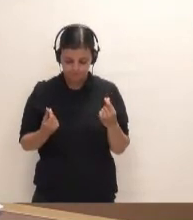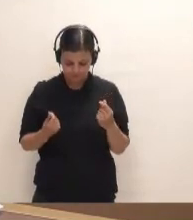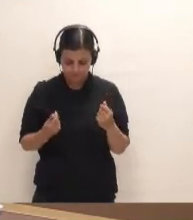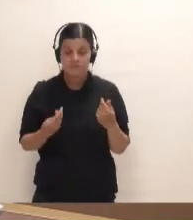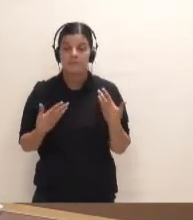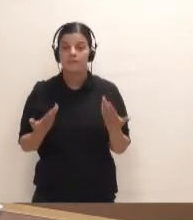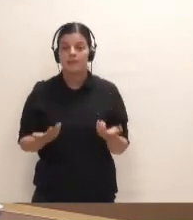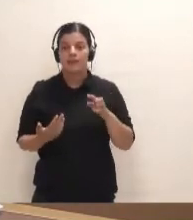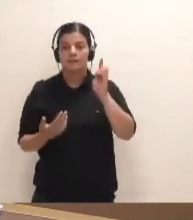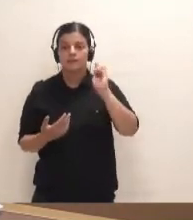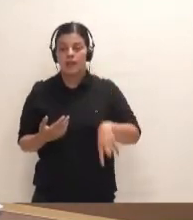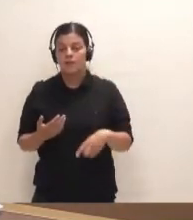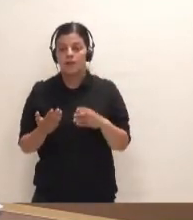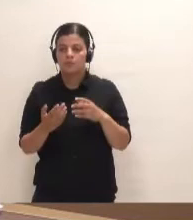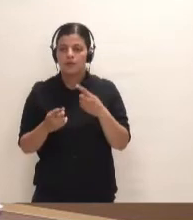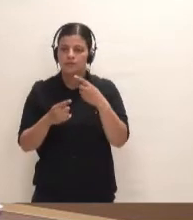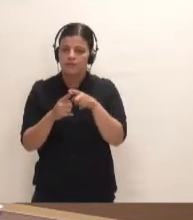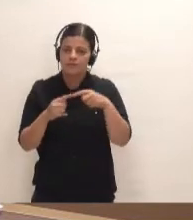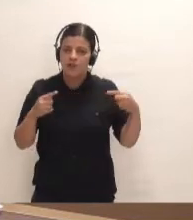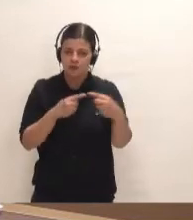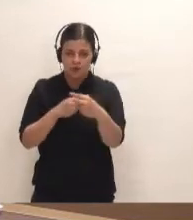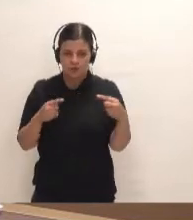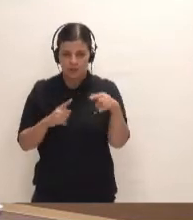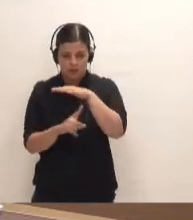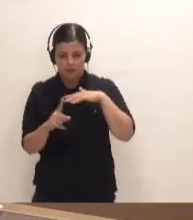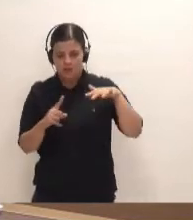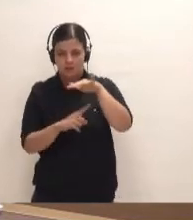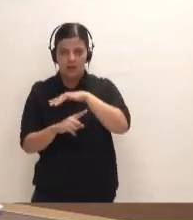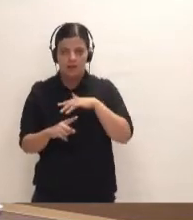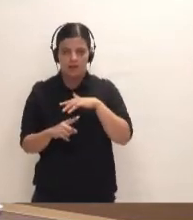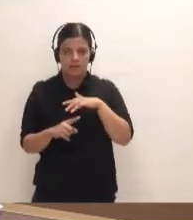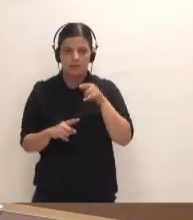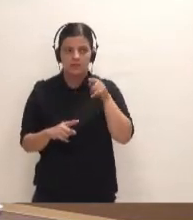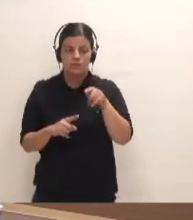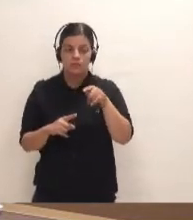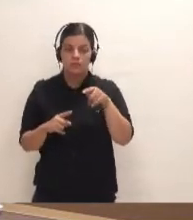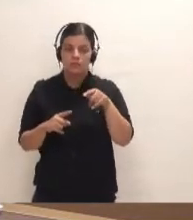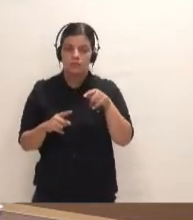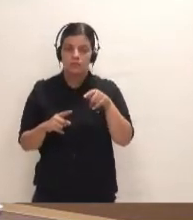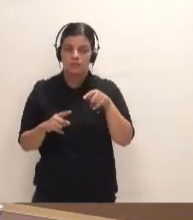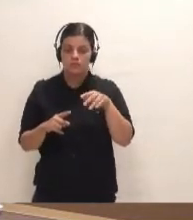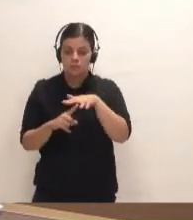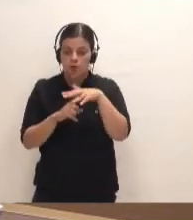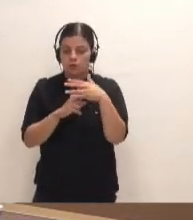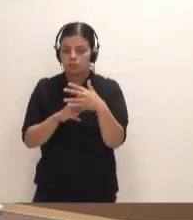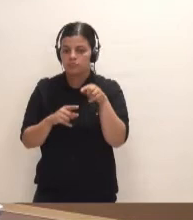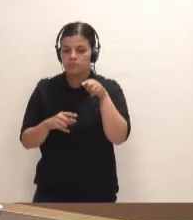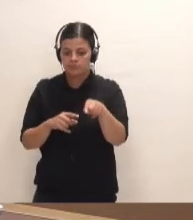Desde luego, también los factores ambientales, en un contexto de crisis ambiental,